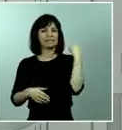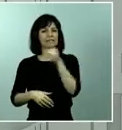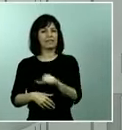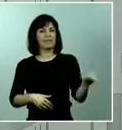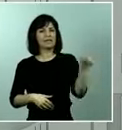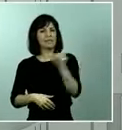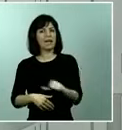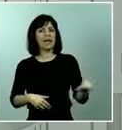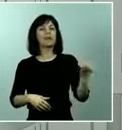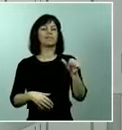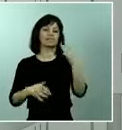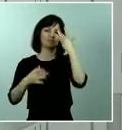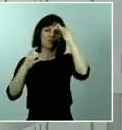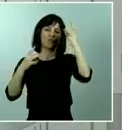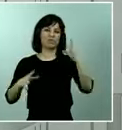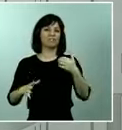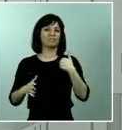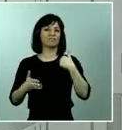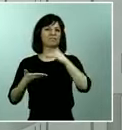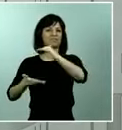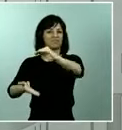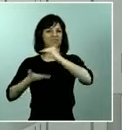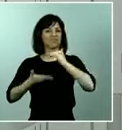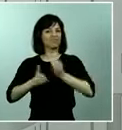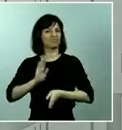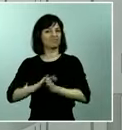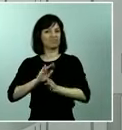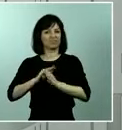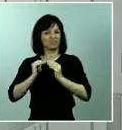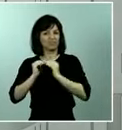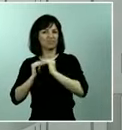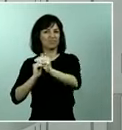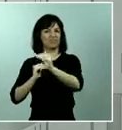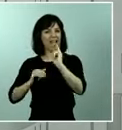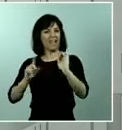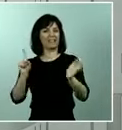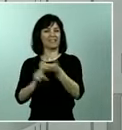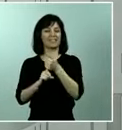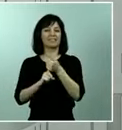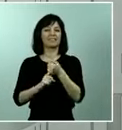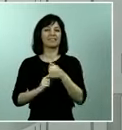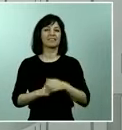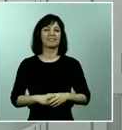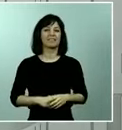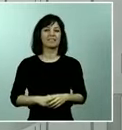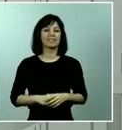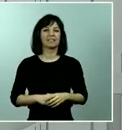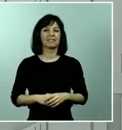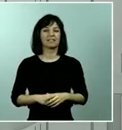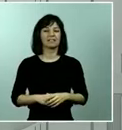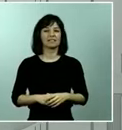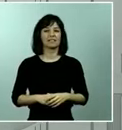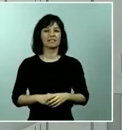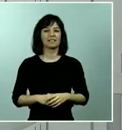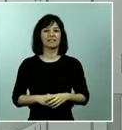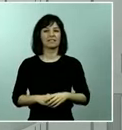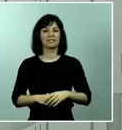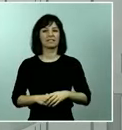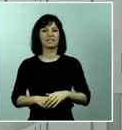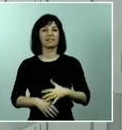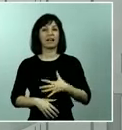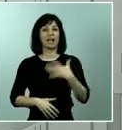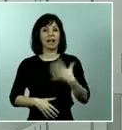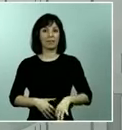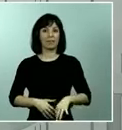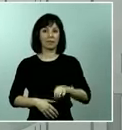una línea de suministros permanente, hemos logrado aumentar de forma importante, como he dicho antes, la capacidad de PCRs y,